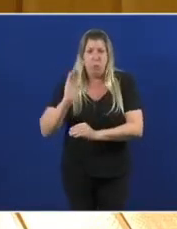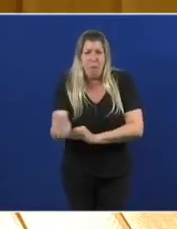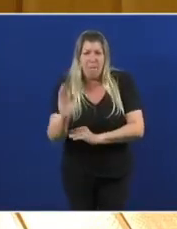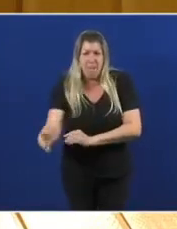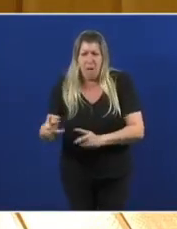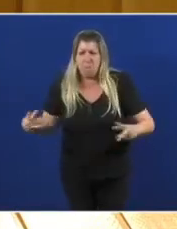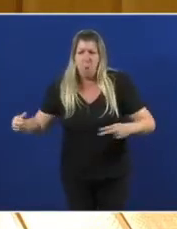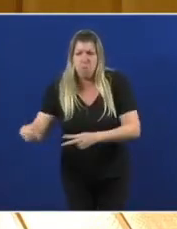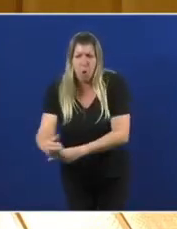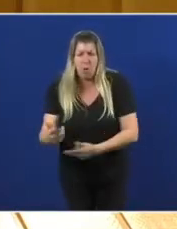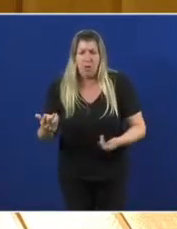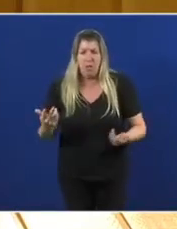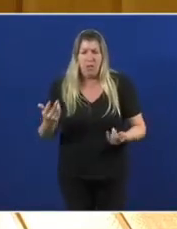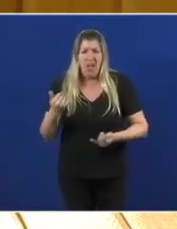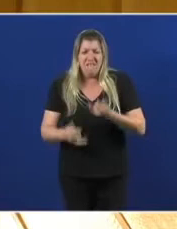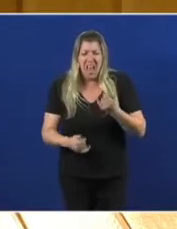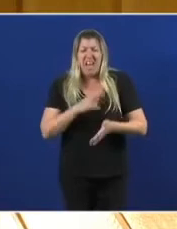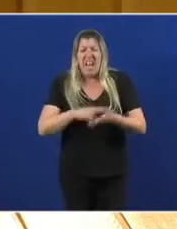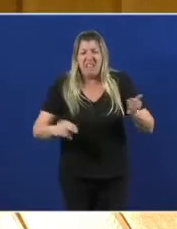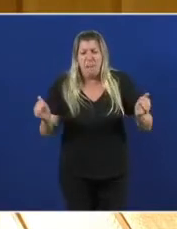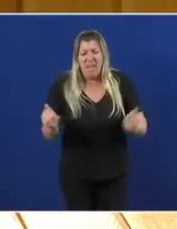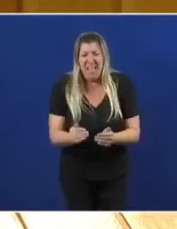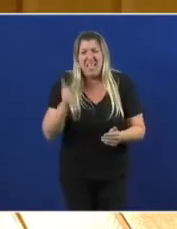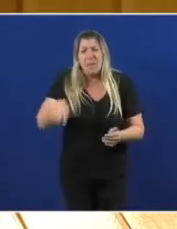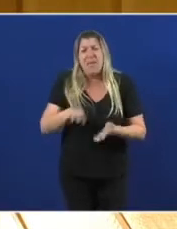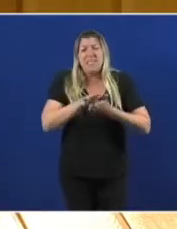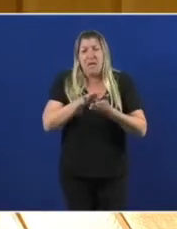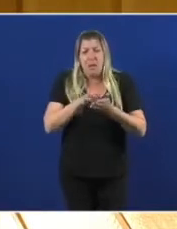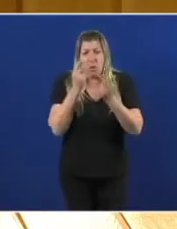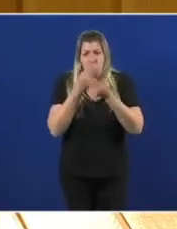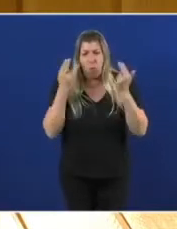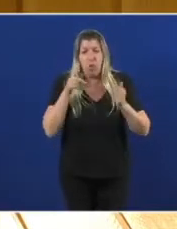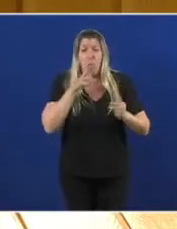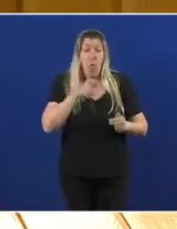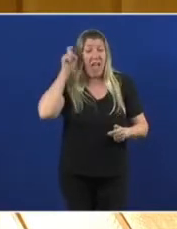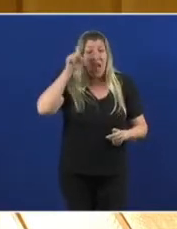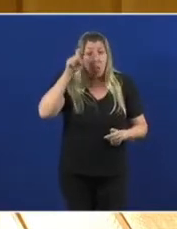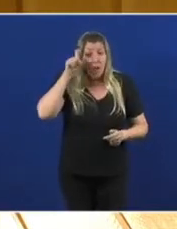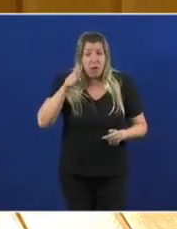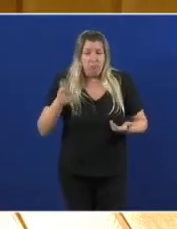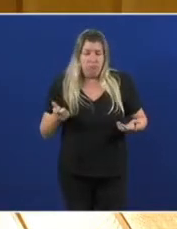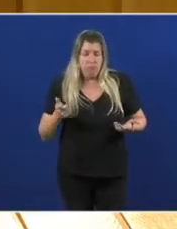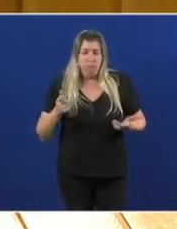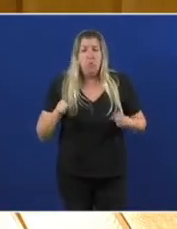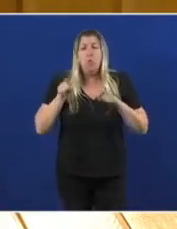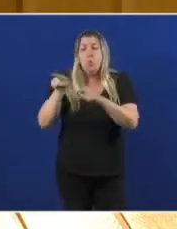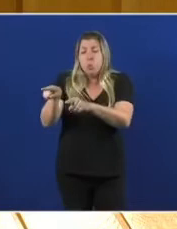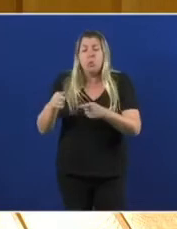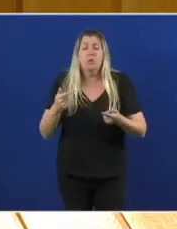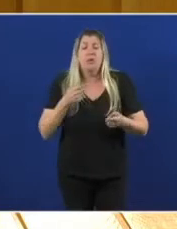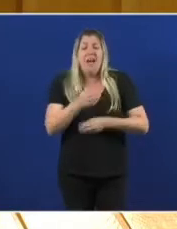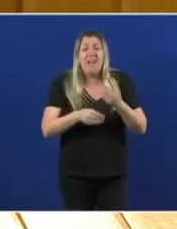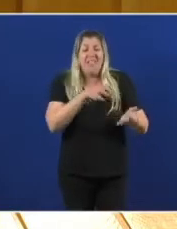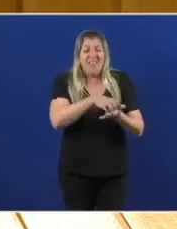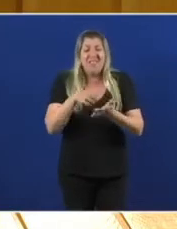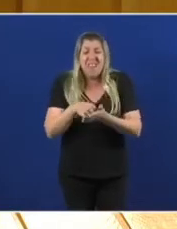Faigaliza máis pequena nos servicios públicos. En educación, pechou 138 centros